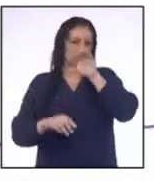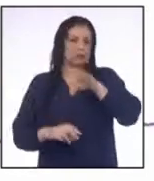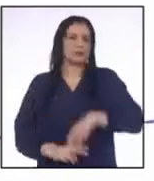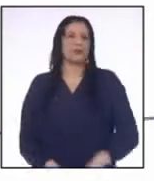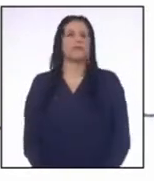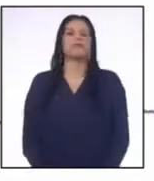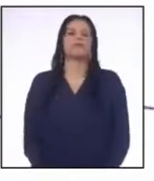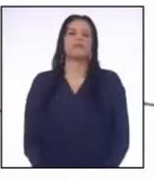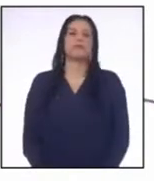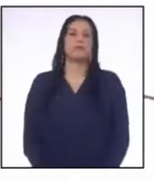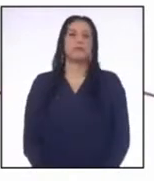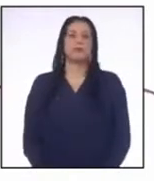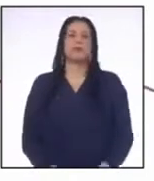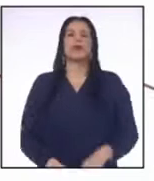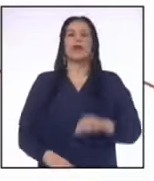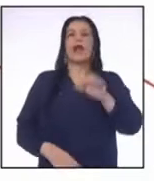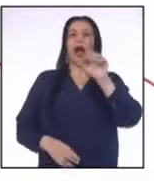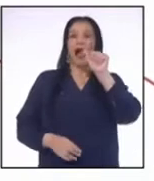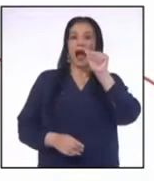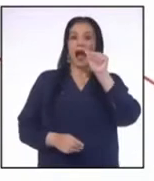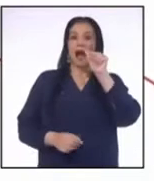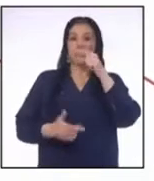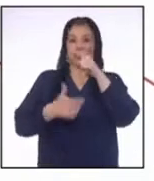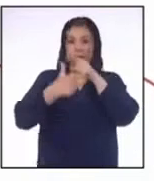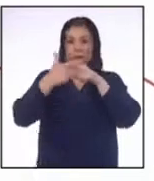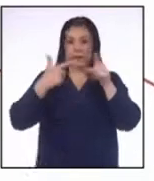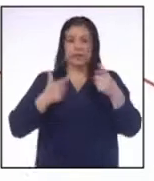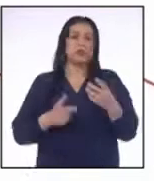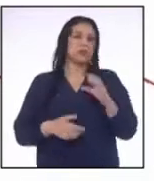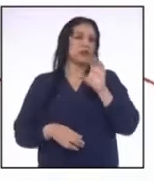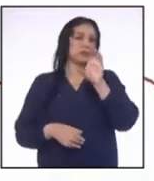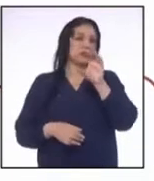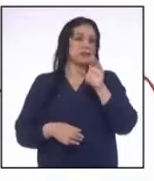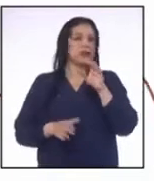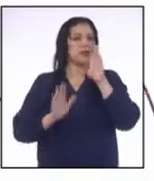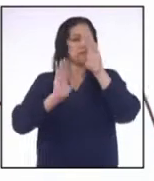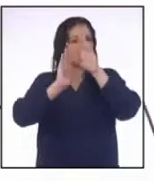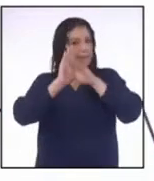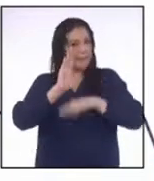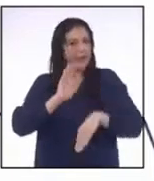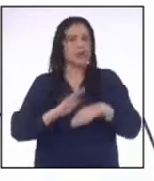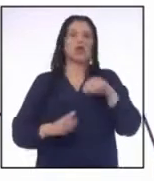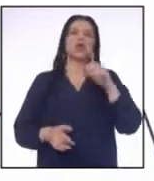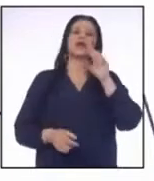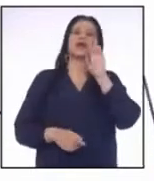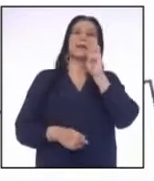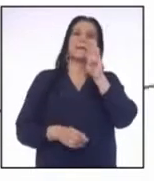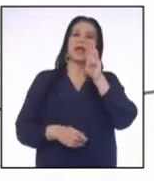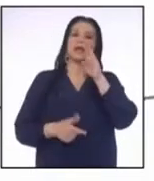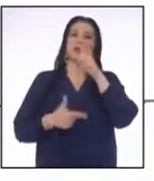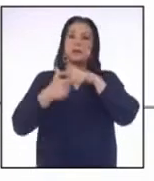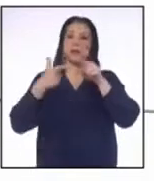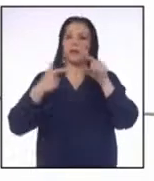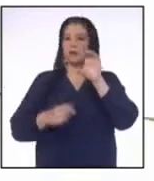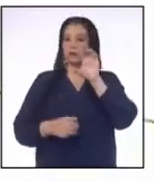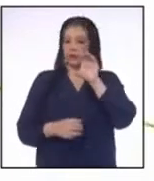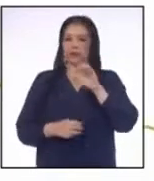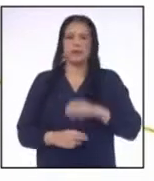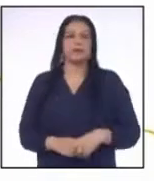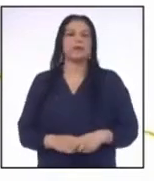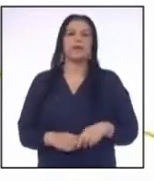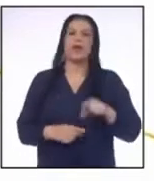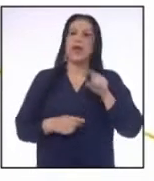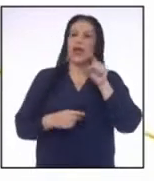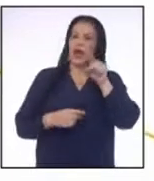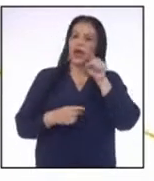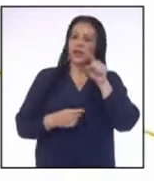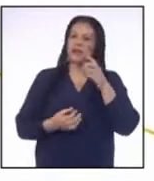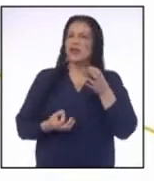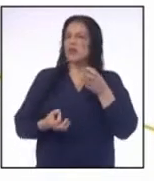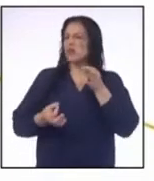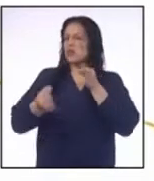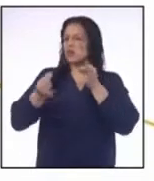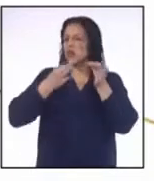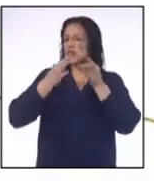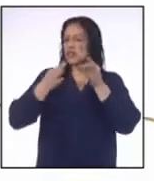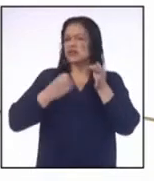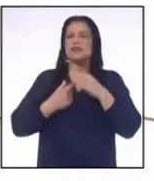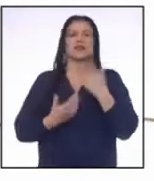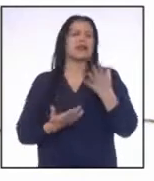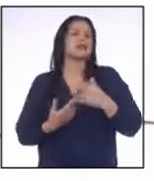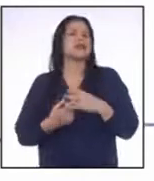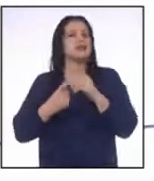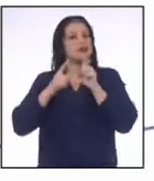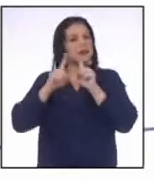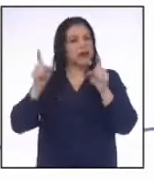A dividido entre C es menor que B dividido entre C Esta propiedad nos indica que si tienes la